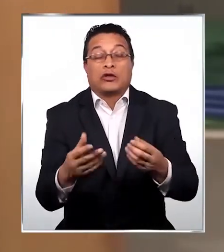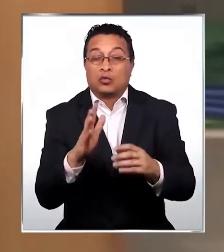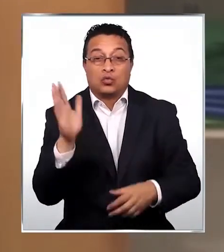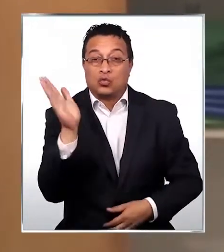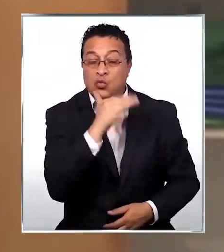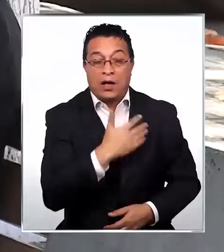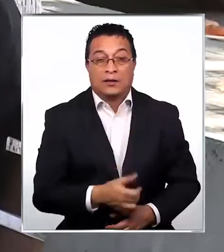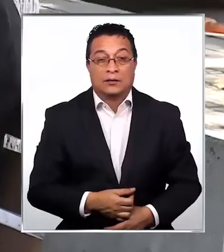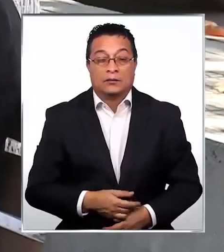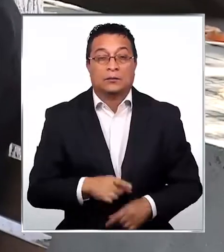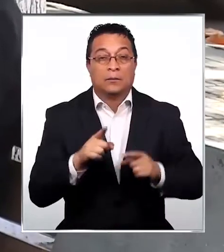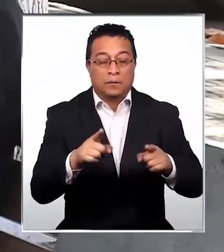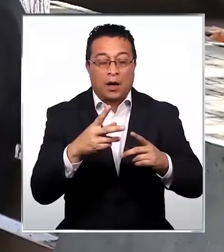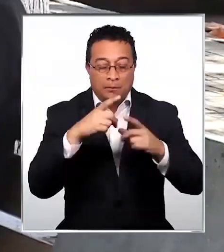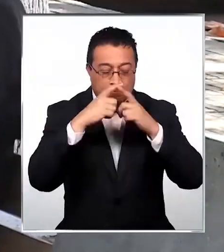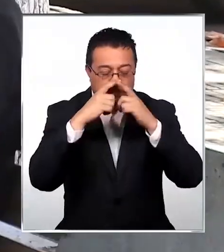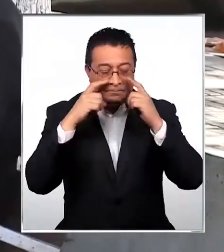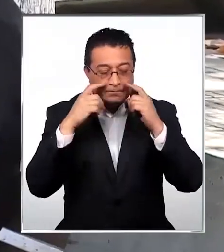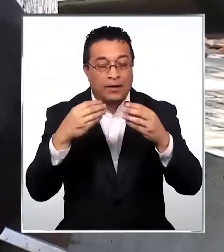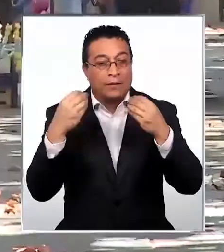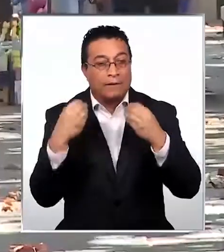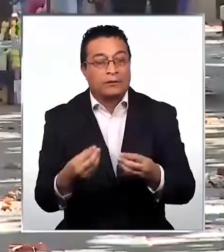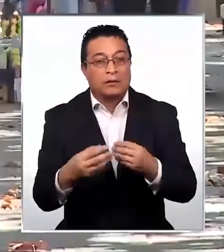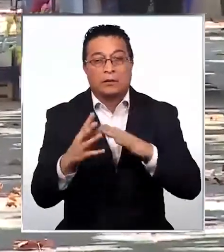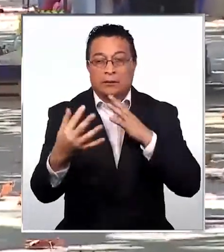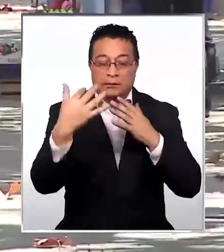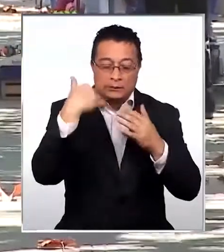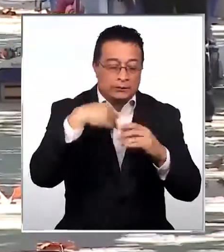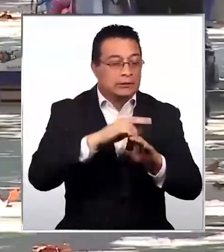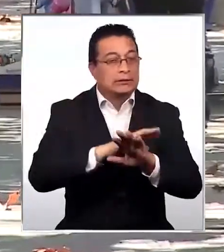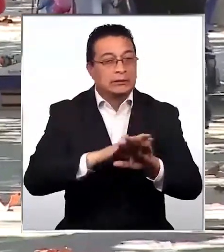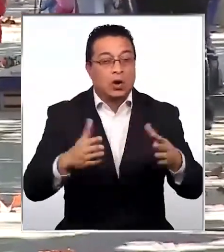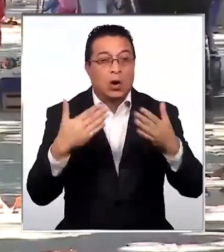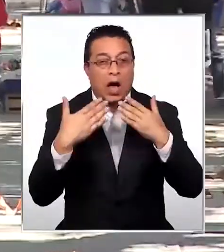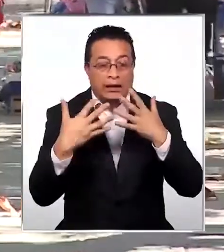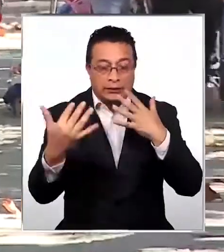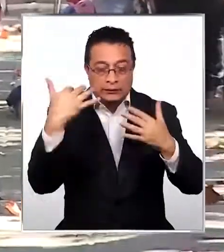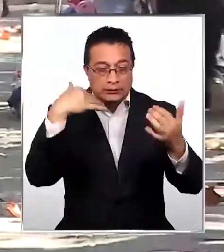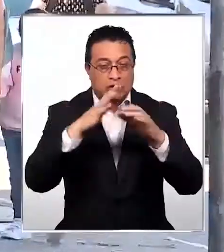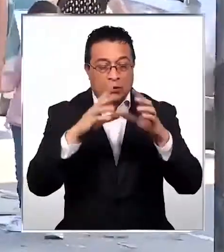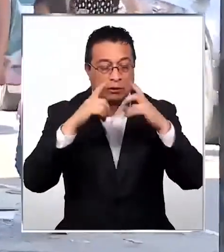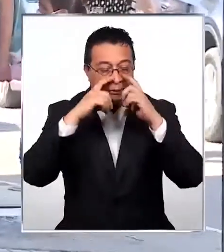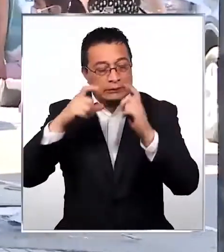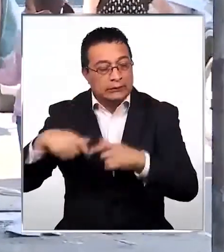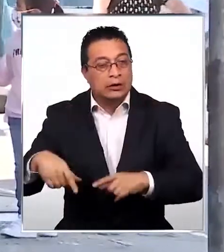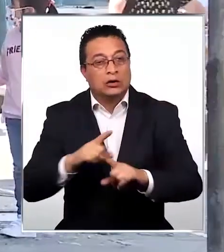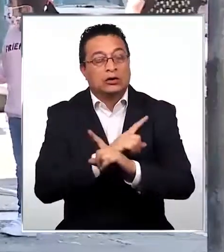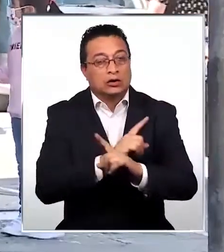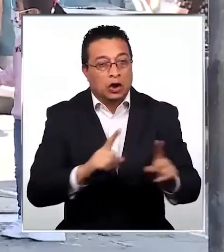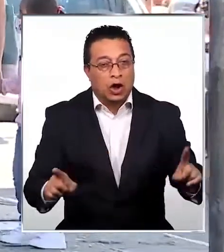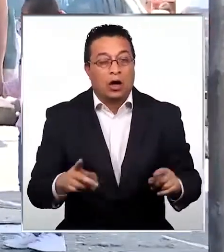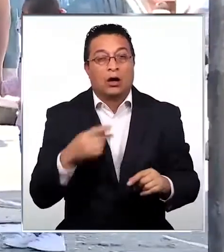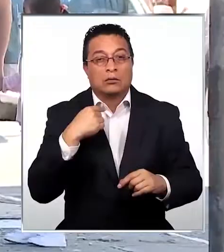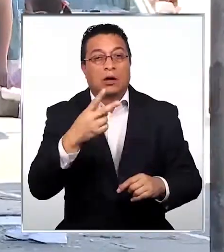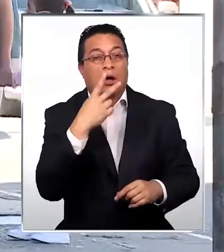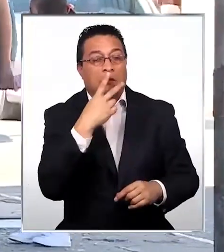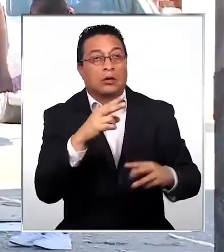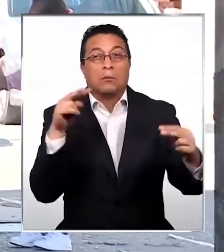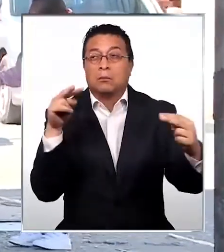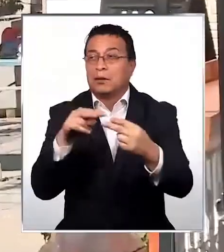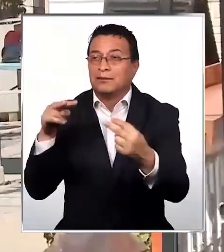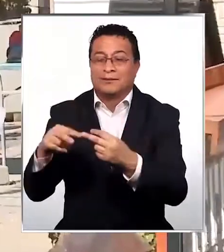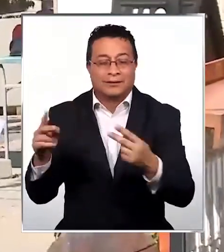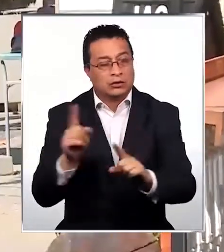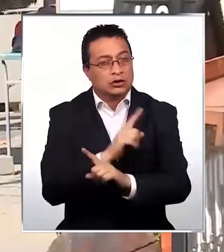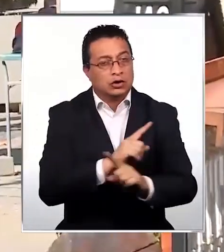su vida. Pónganse bien la mascarilla, que no le entre por ningún lado aire, no se la saquen, traten de no estar viendo a mucha